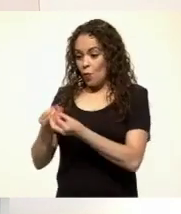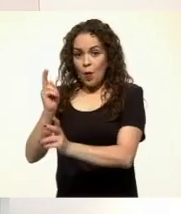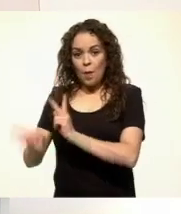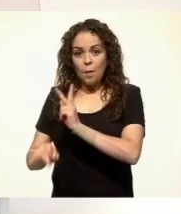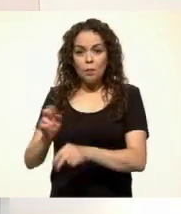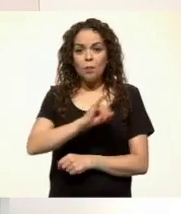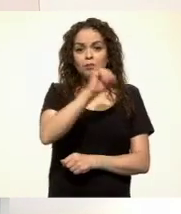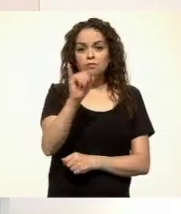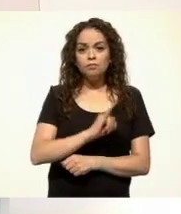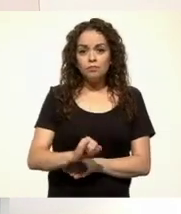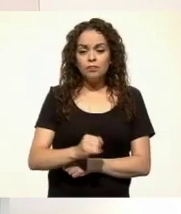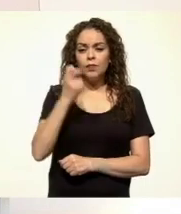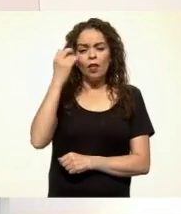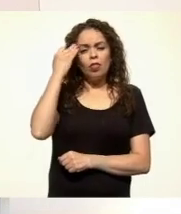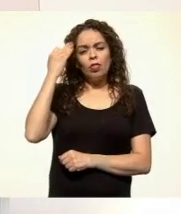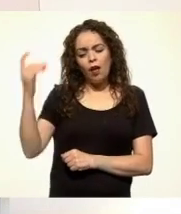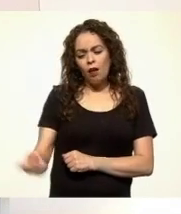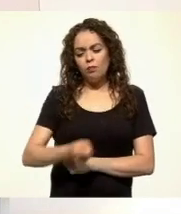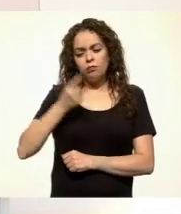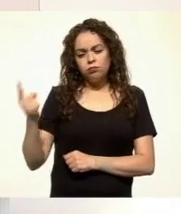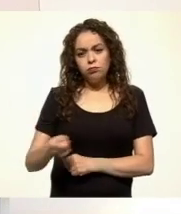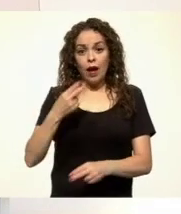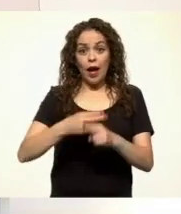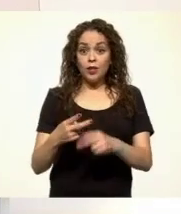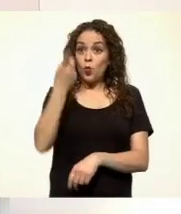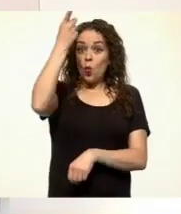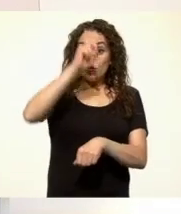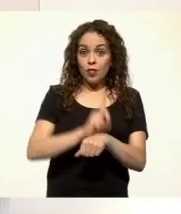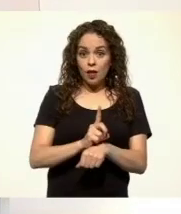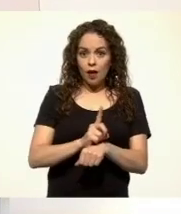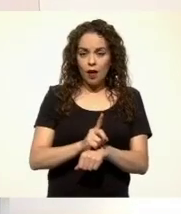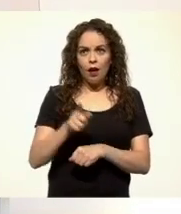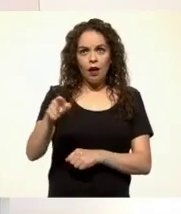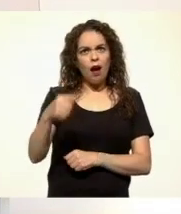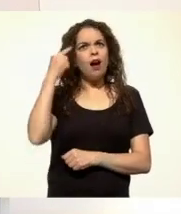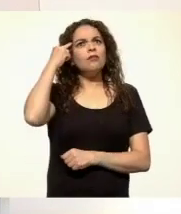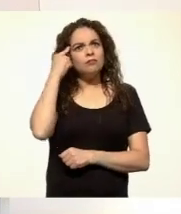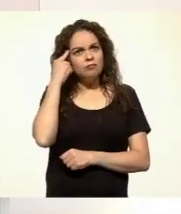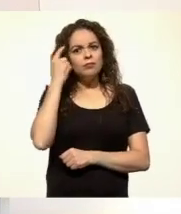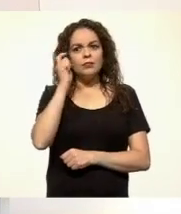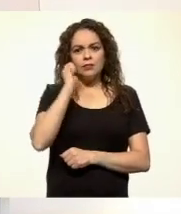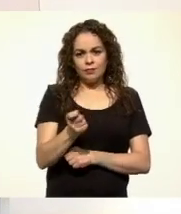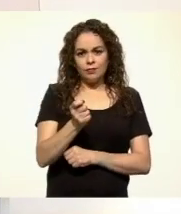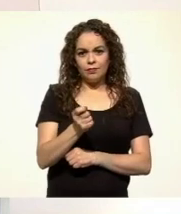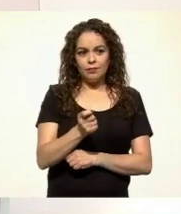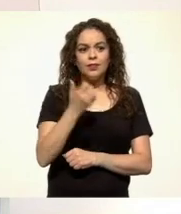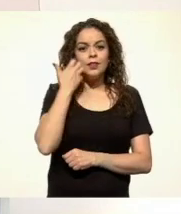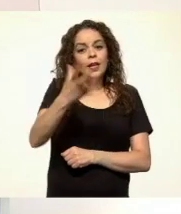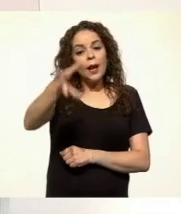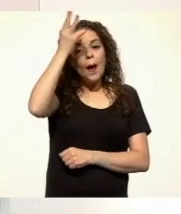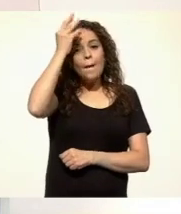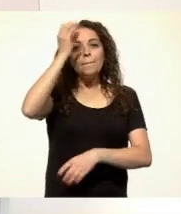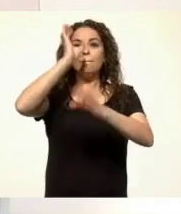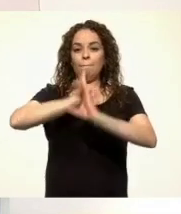el tiempo, hasta que un día Chaxiritsip tuvo un capricho. Se le ocurrió aprender a cantar.